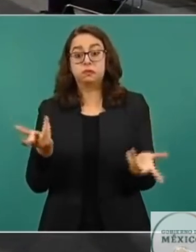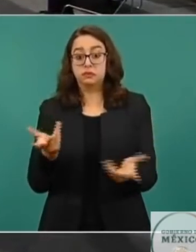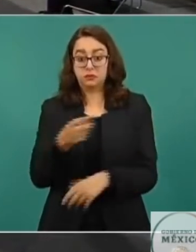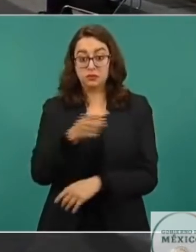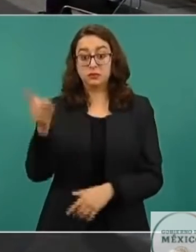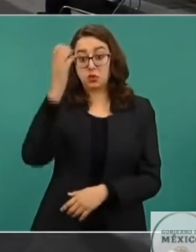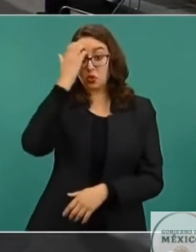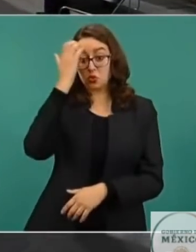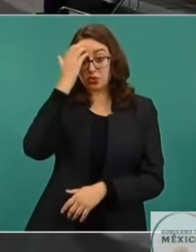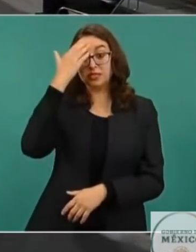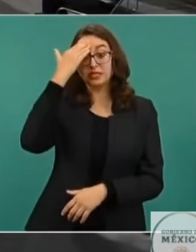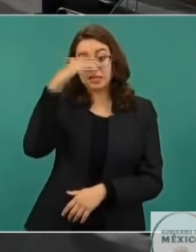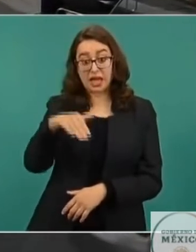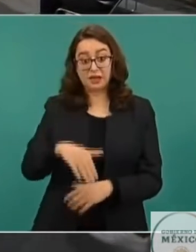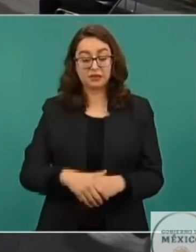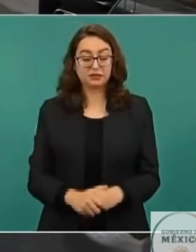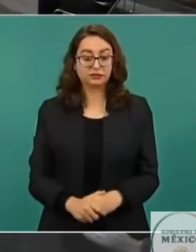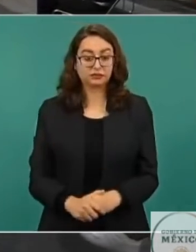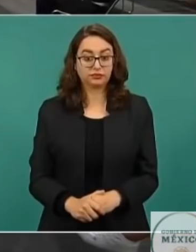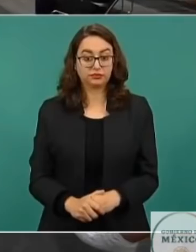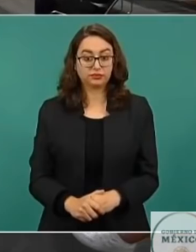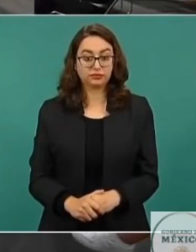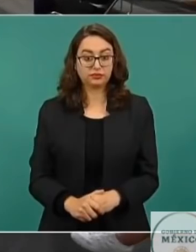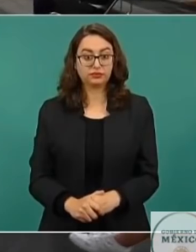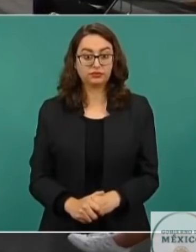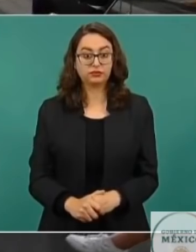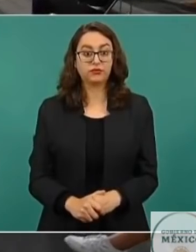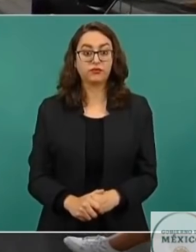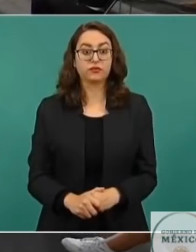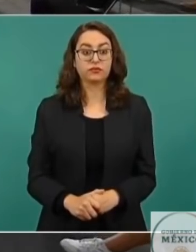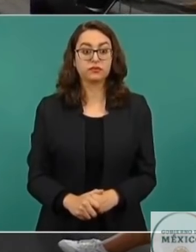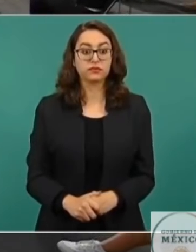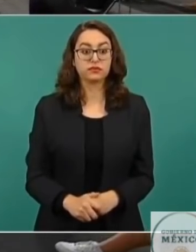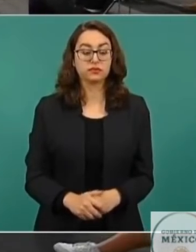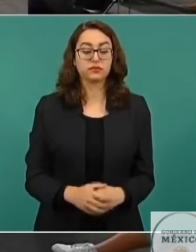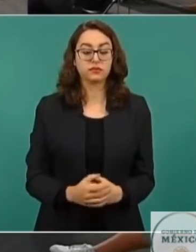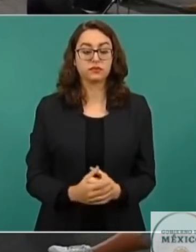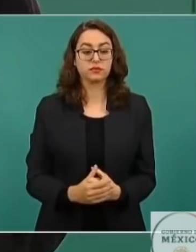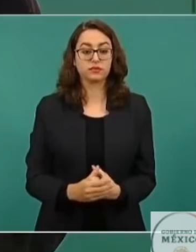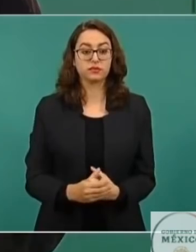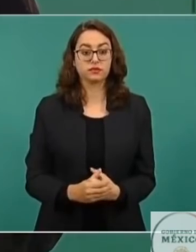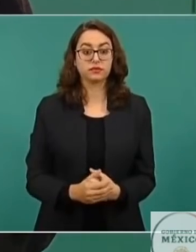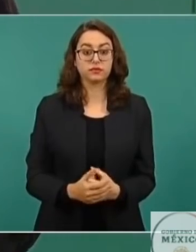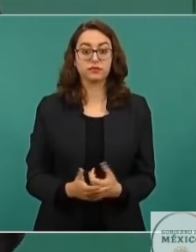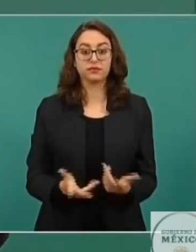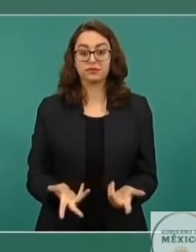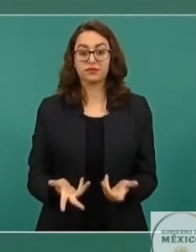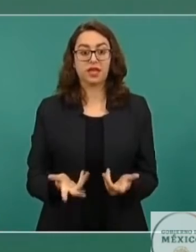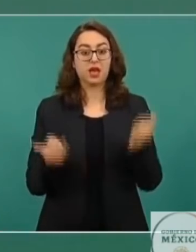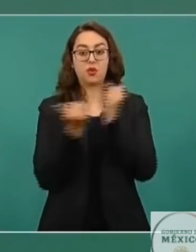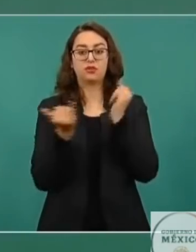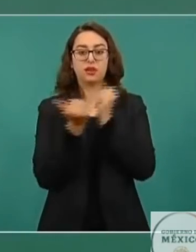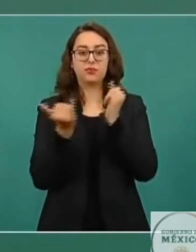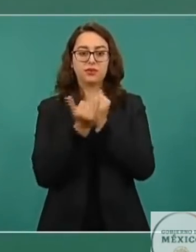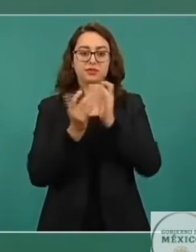cosas, ¿no? Es como el corrido de los Tigres del Norte,